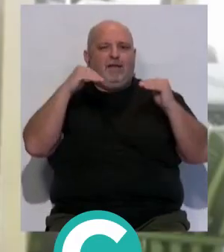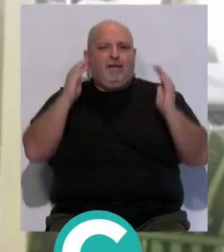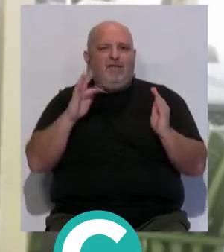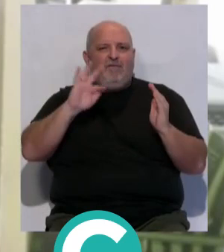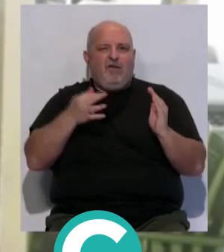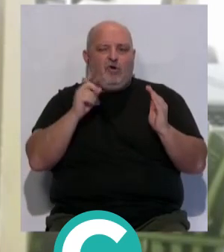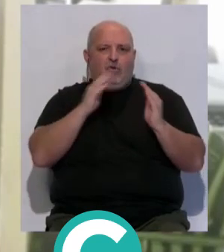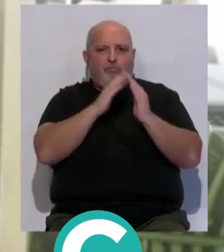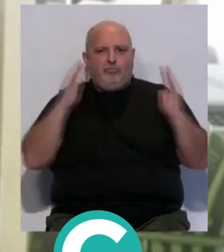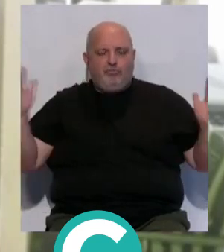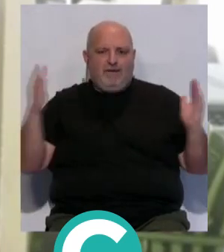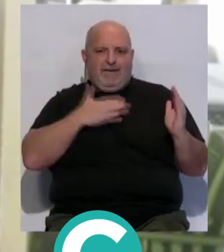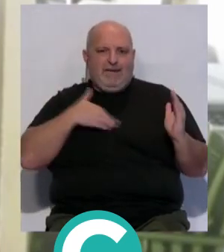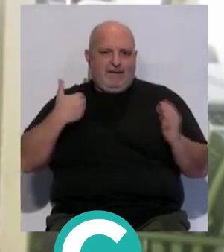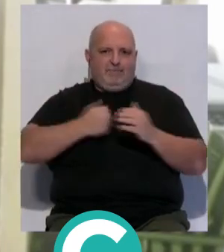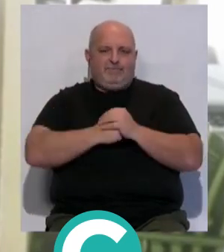habituales temporadas de playa.